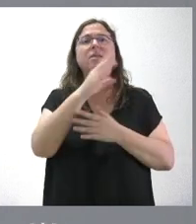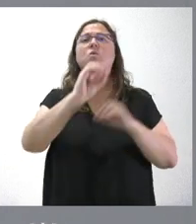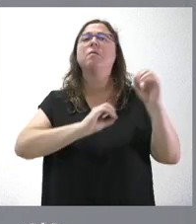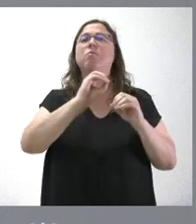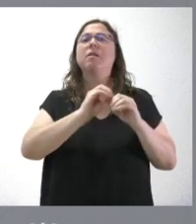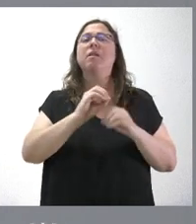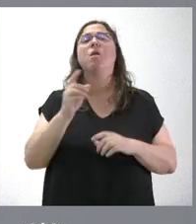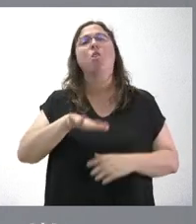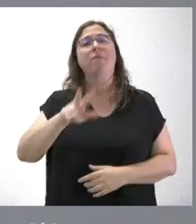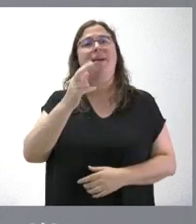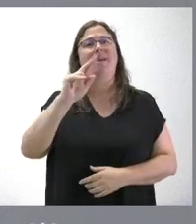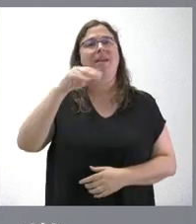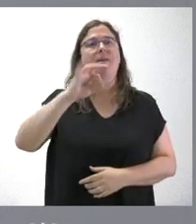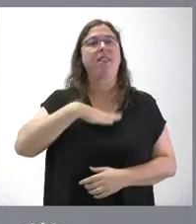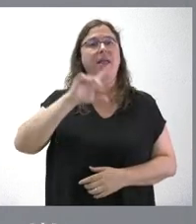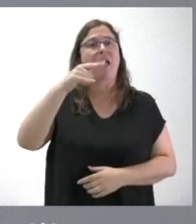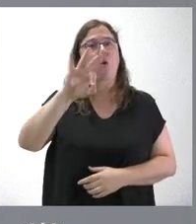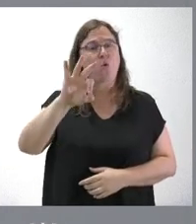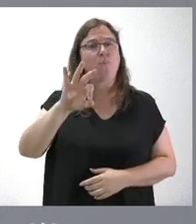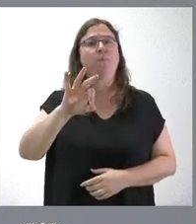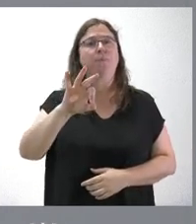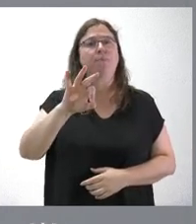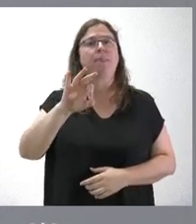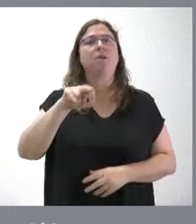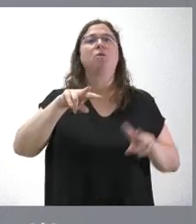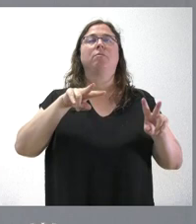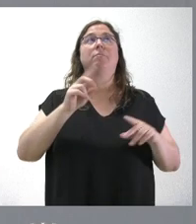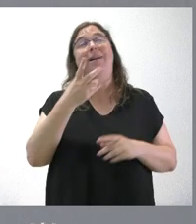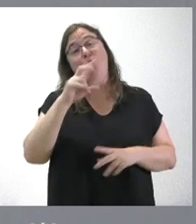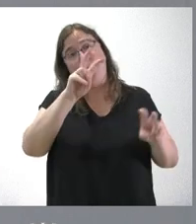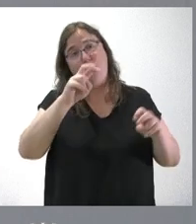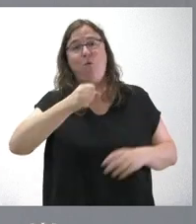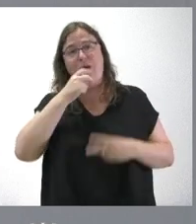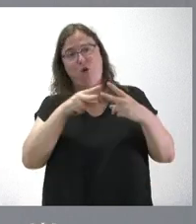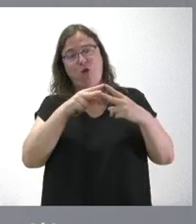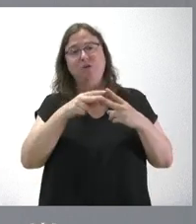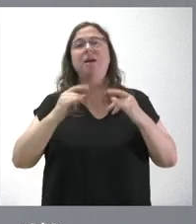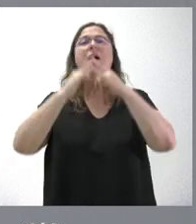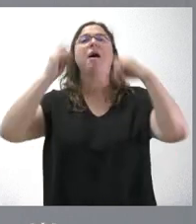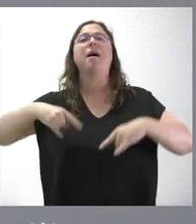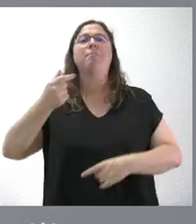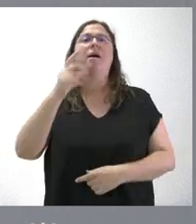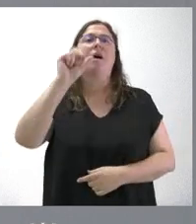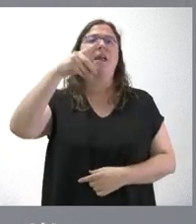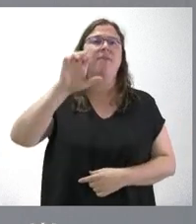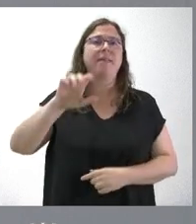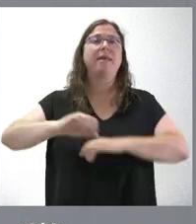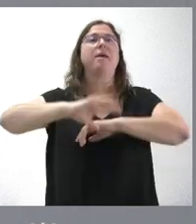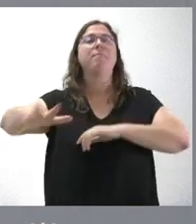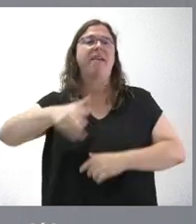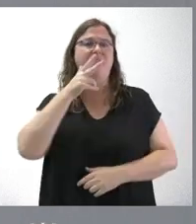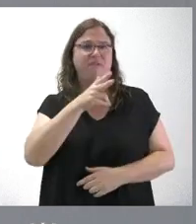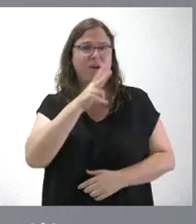de Riva del Lago Nuevo, Riva del Lago Viejo, el camping de Galende, las playas de Vigo,